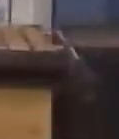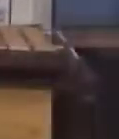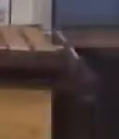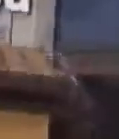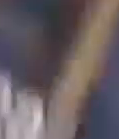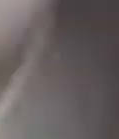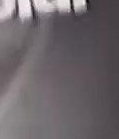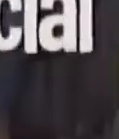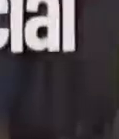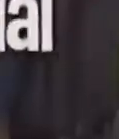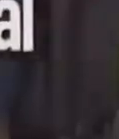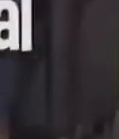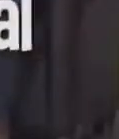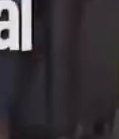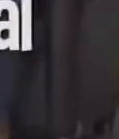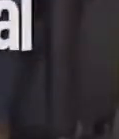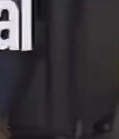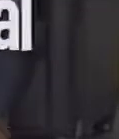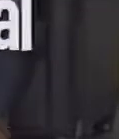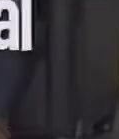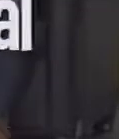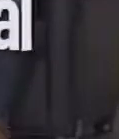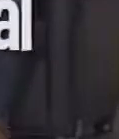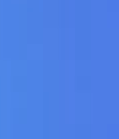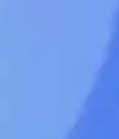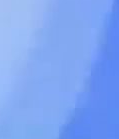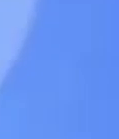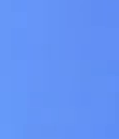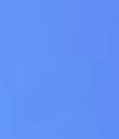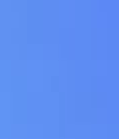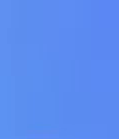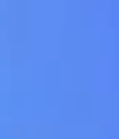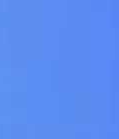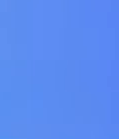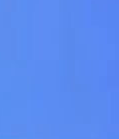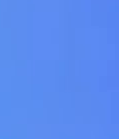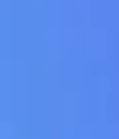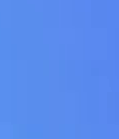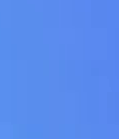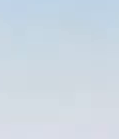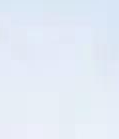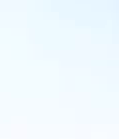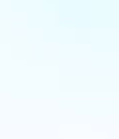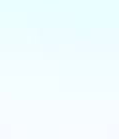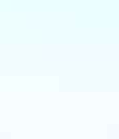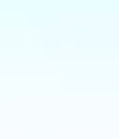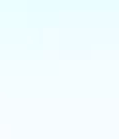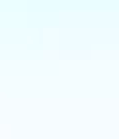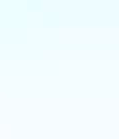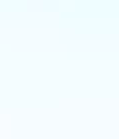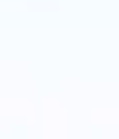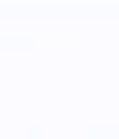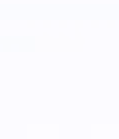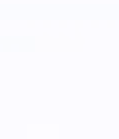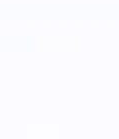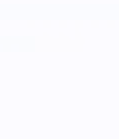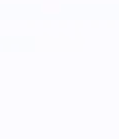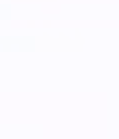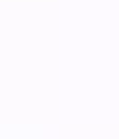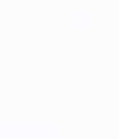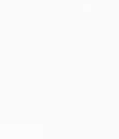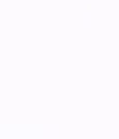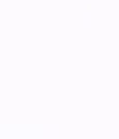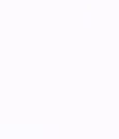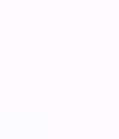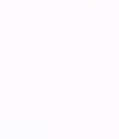expresión artística apoyo psicosocial esto y mucho más en Aprendo en Casa no